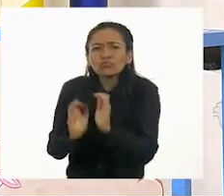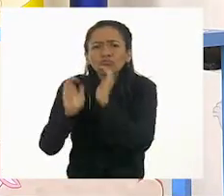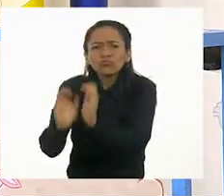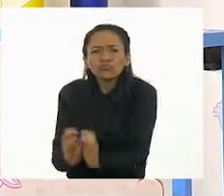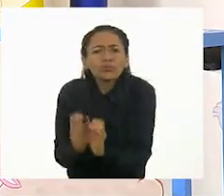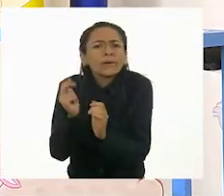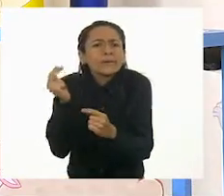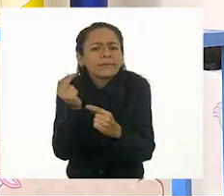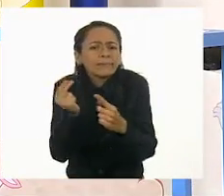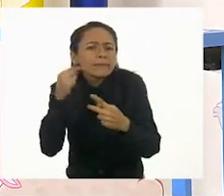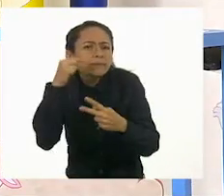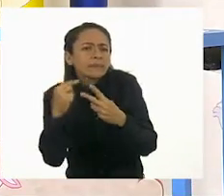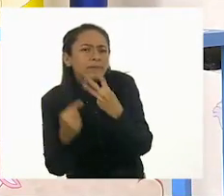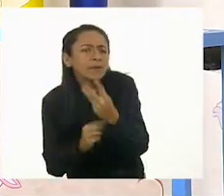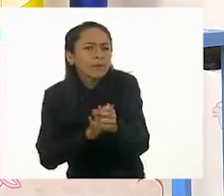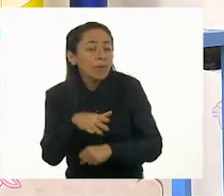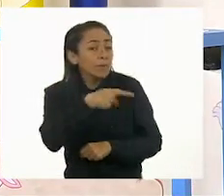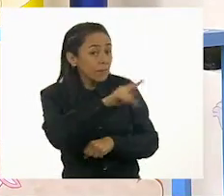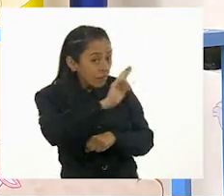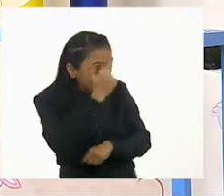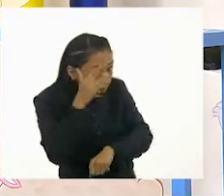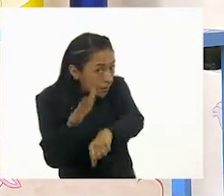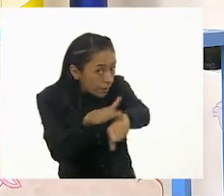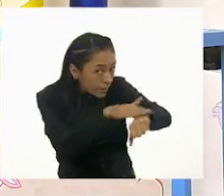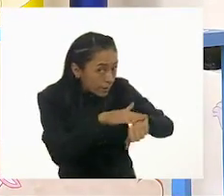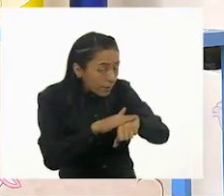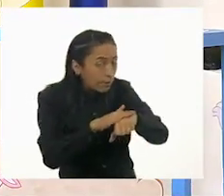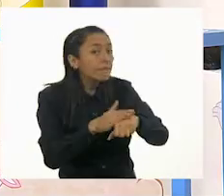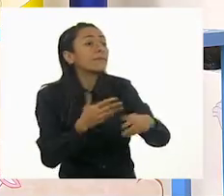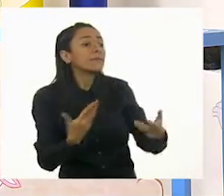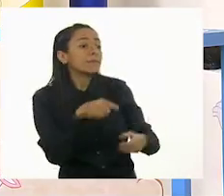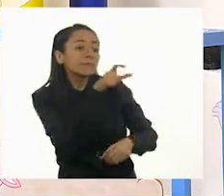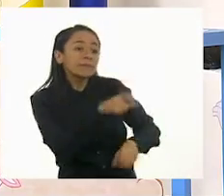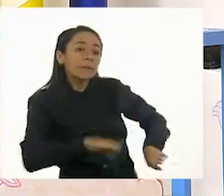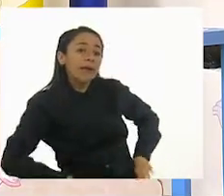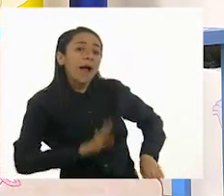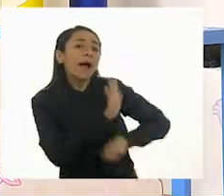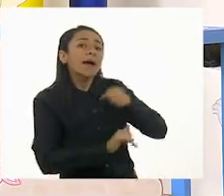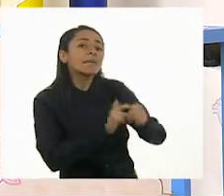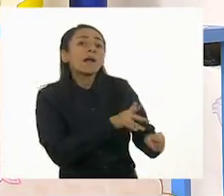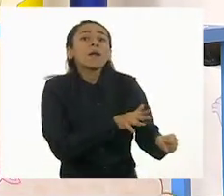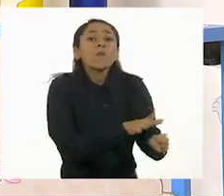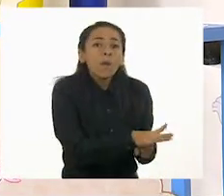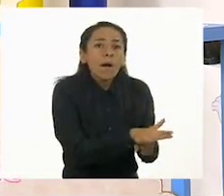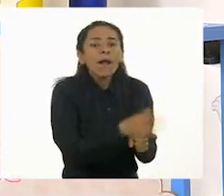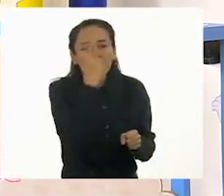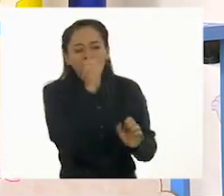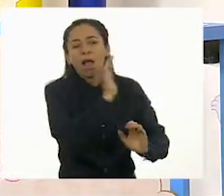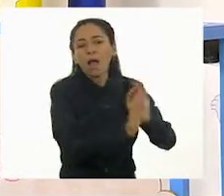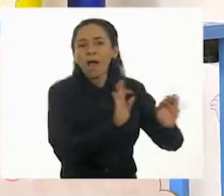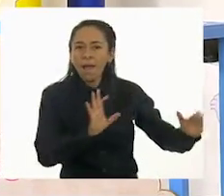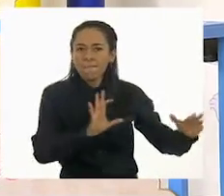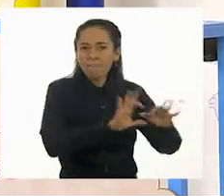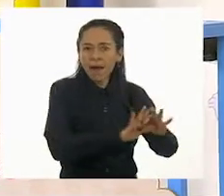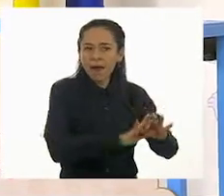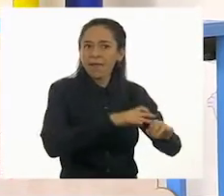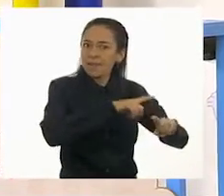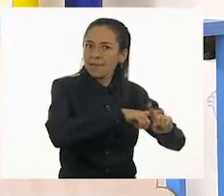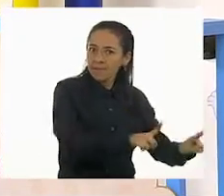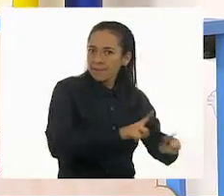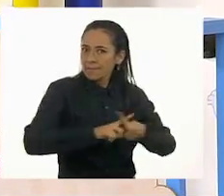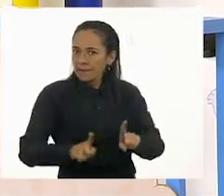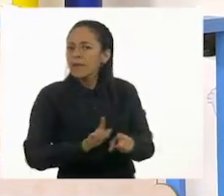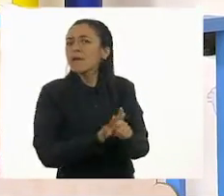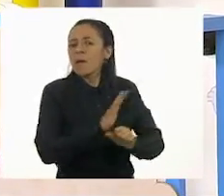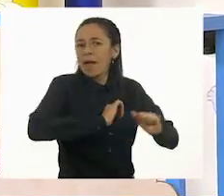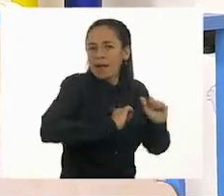diferentes. Siempre depende del animal que esté a nuestro cargo. No es lo mismo cuidar una gallina que cuidar un perro. Entonces, si Ale ya